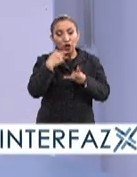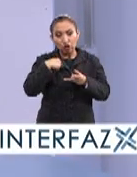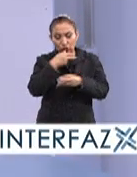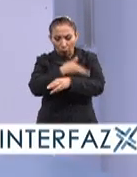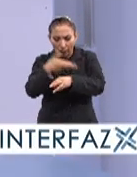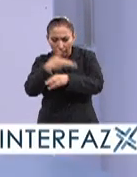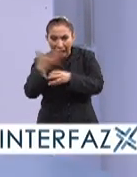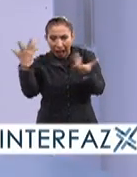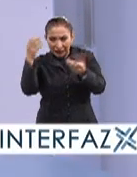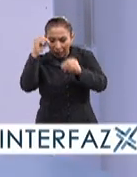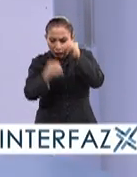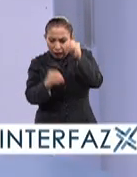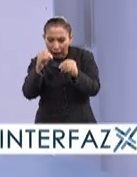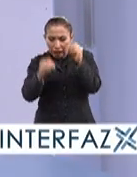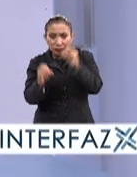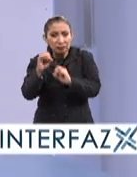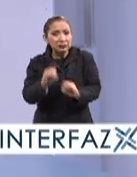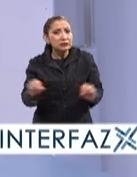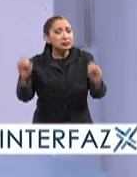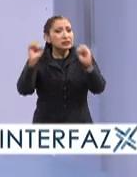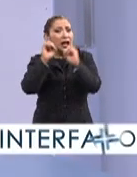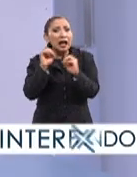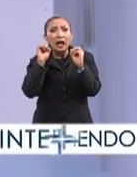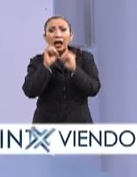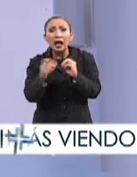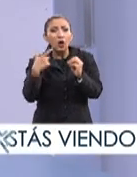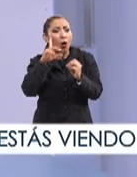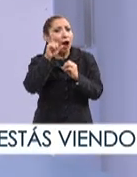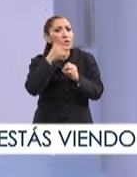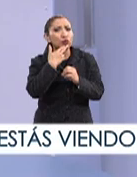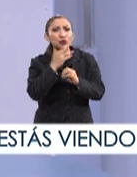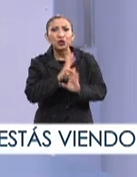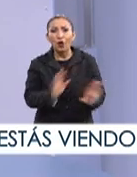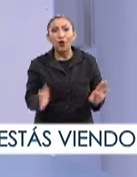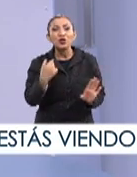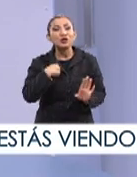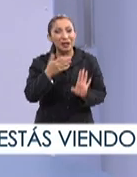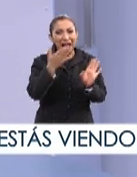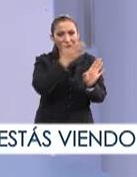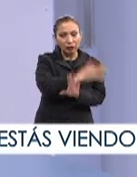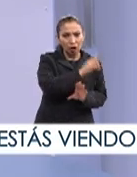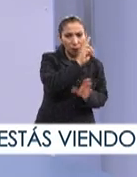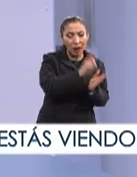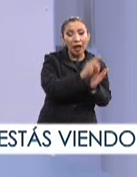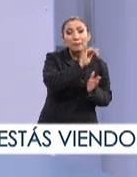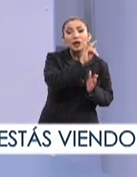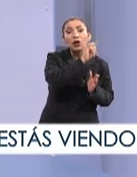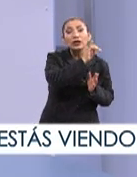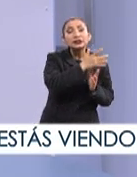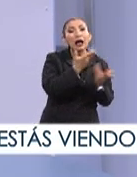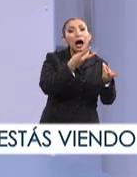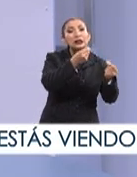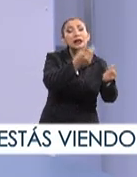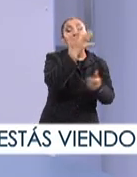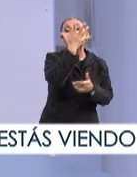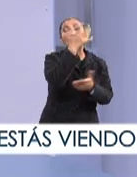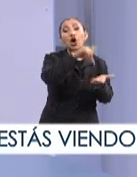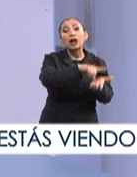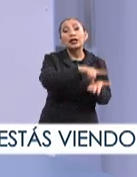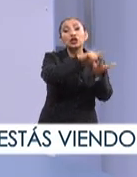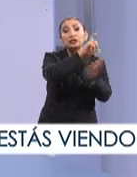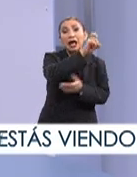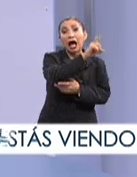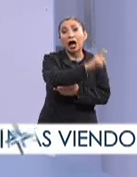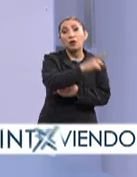proceso es cero huella hídrica en la parte de proceso. Un proceso convencional de obtención de biodiesel llega a estar hasta cinco litros